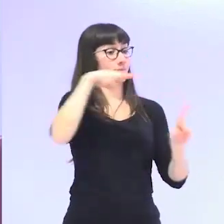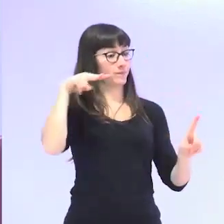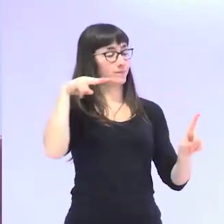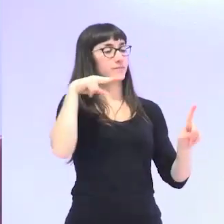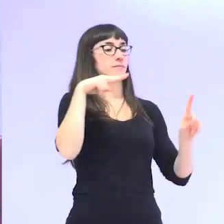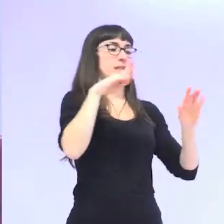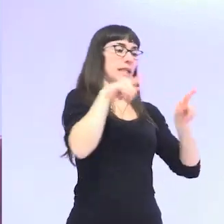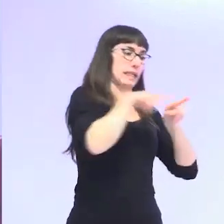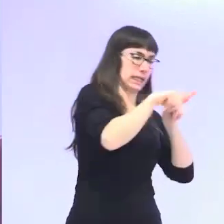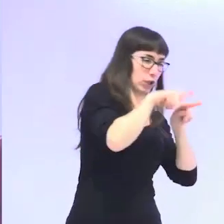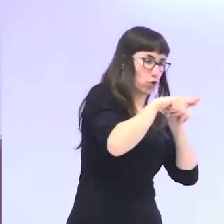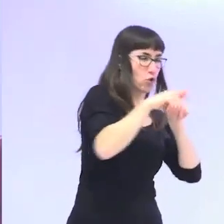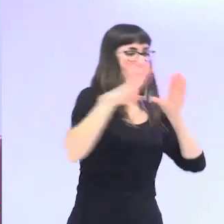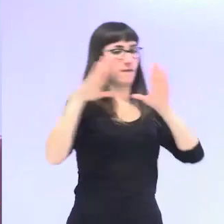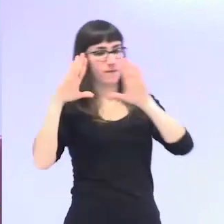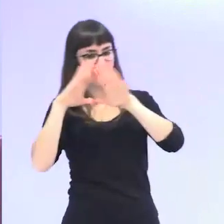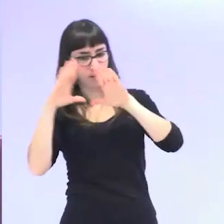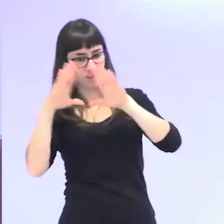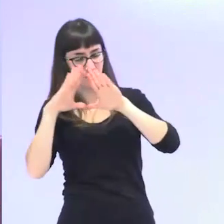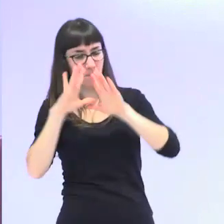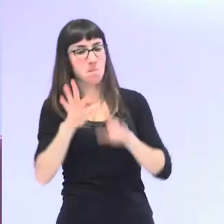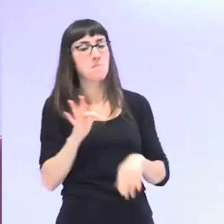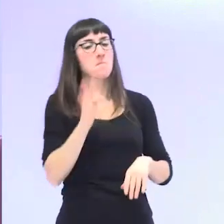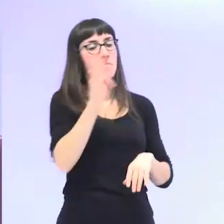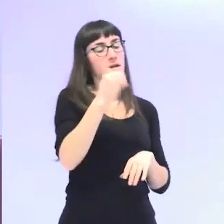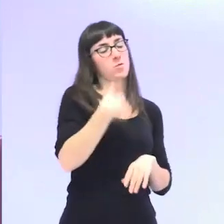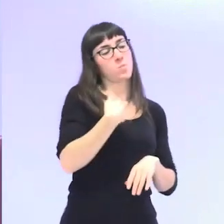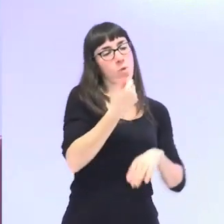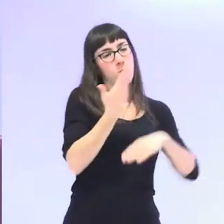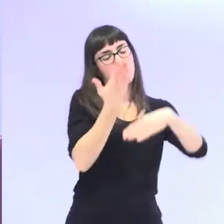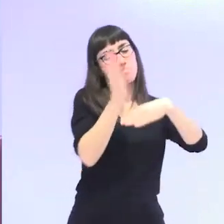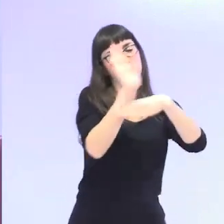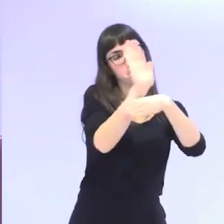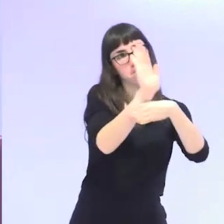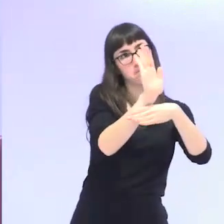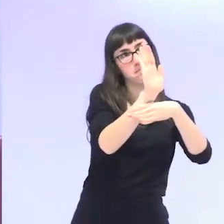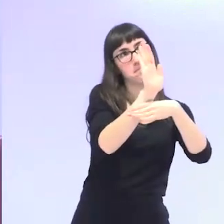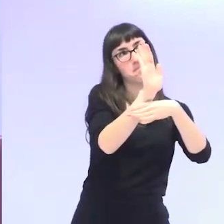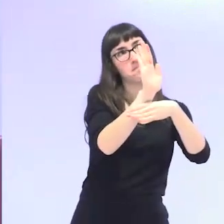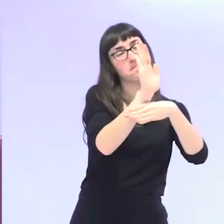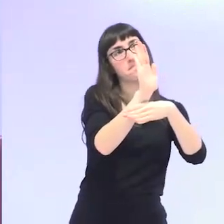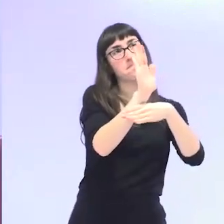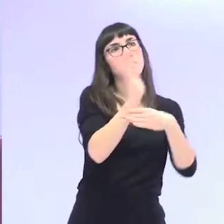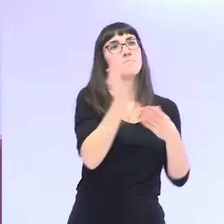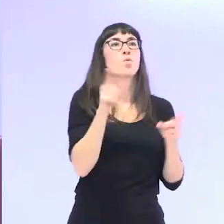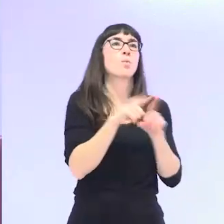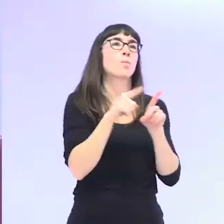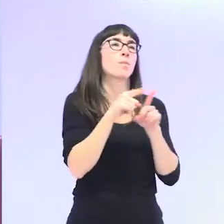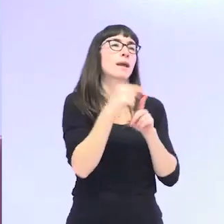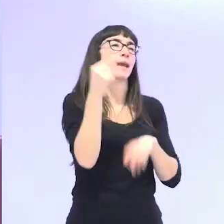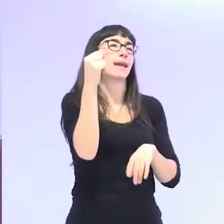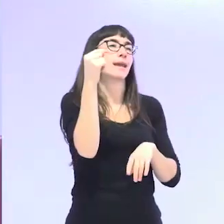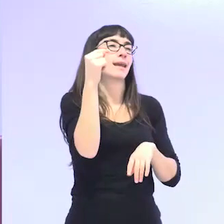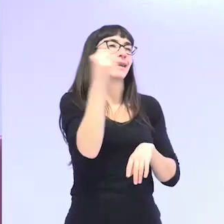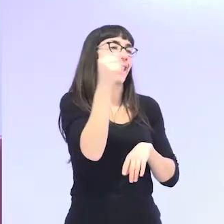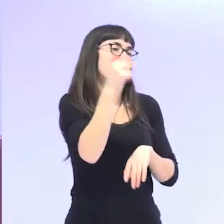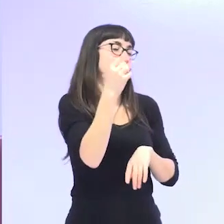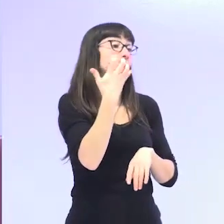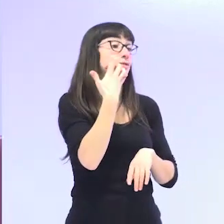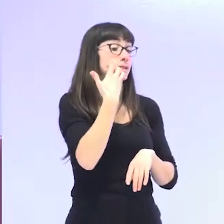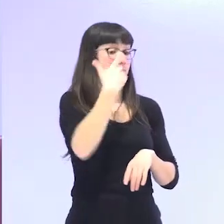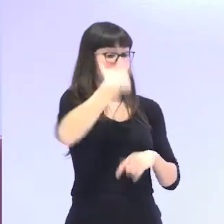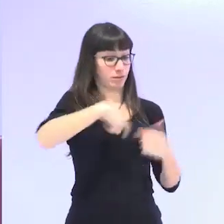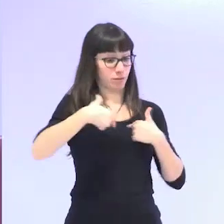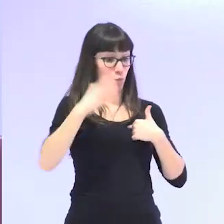feminista, yo os voy a plantear fundamentalmente las desventajas que tiene el hecho de envejecer